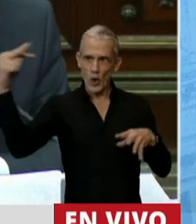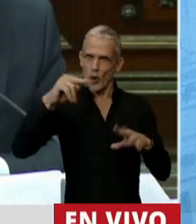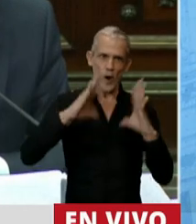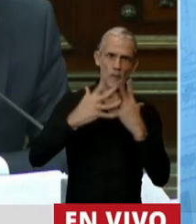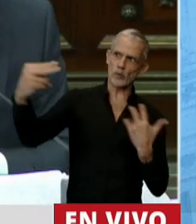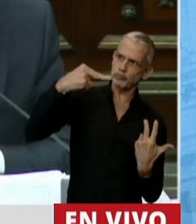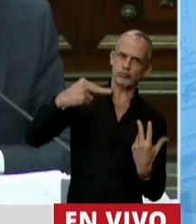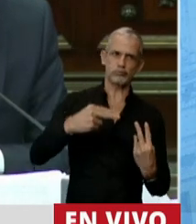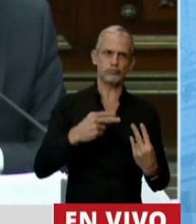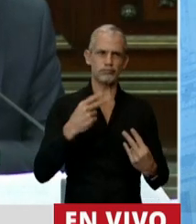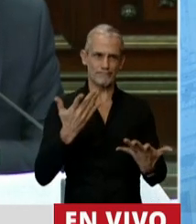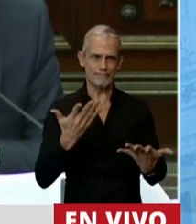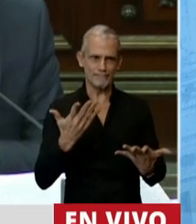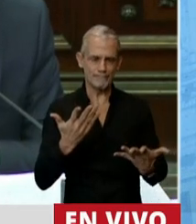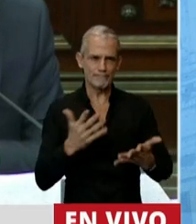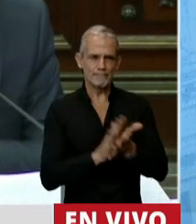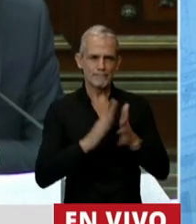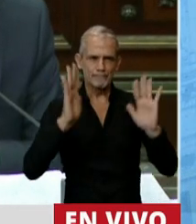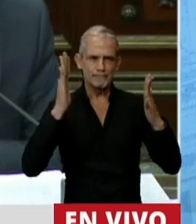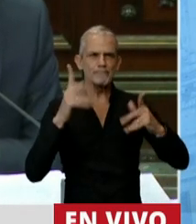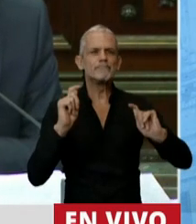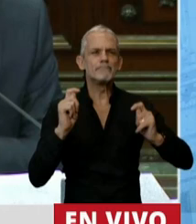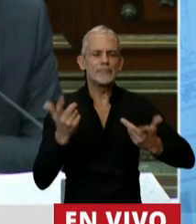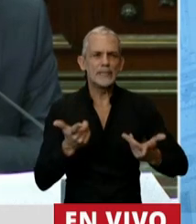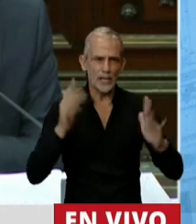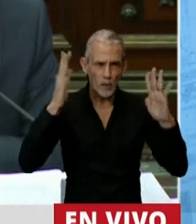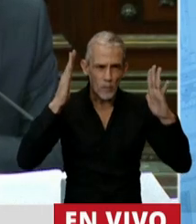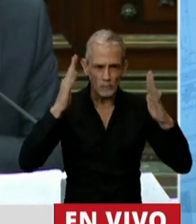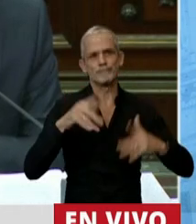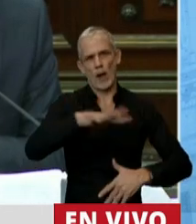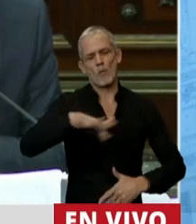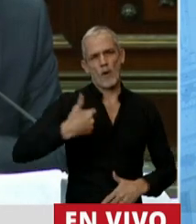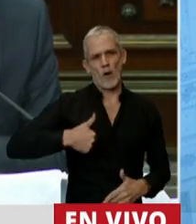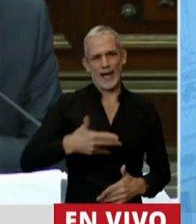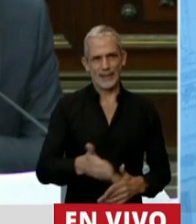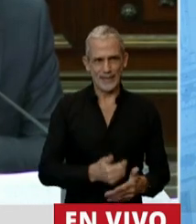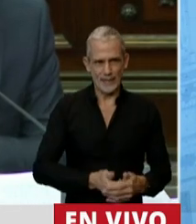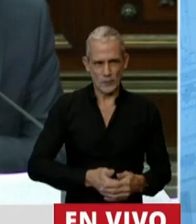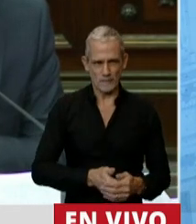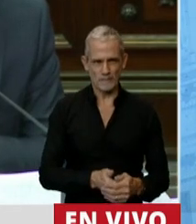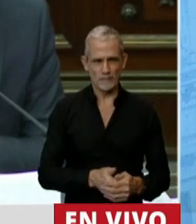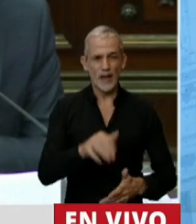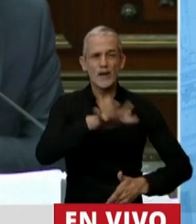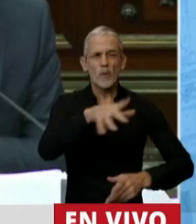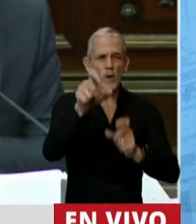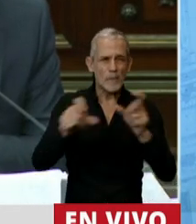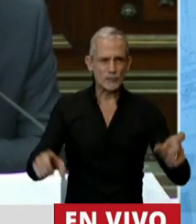yo creo que ese reconocimiento, si hay algo que reconocer, ese reconocimiento tiene que ser a nuestro pueblo, al pueblo argentino. Que a pesar de haber